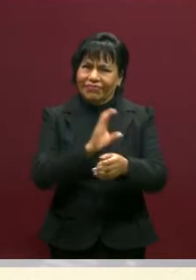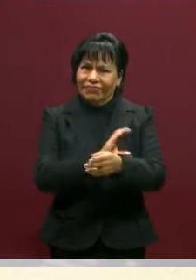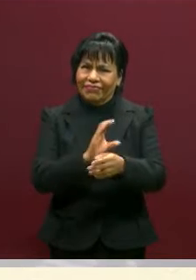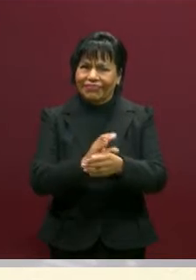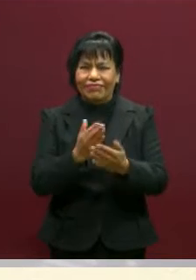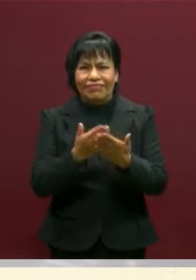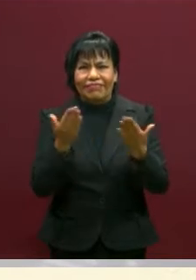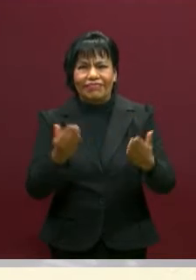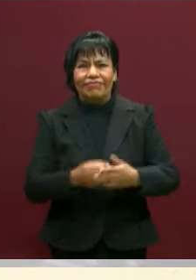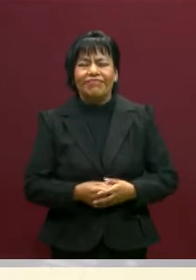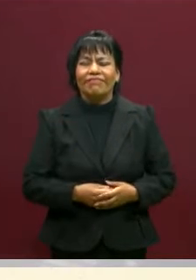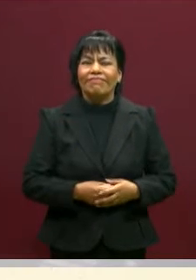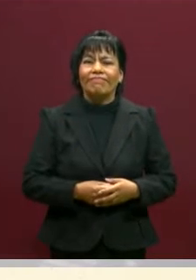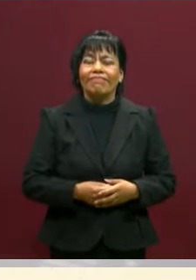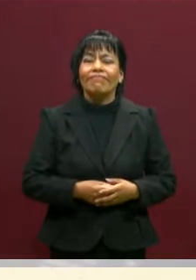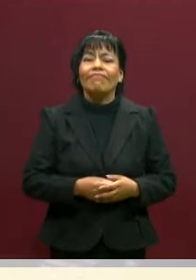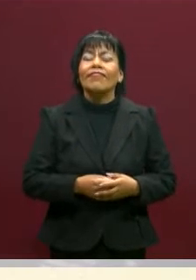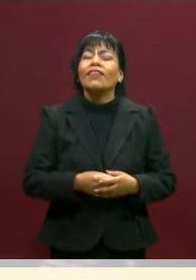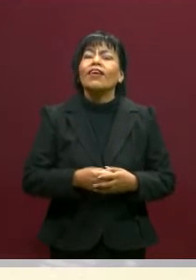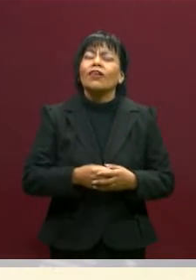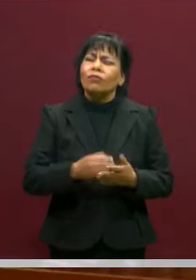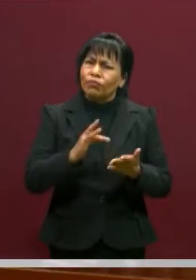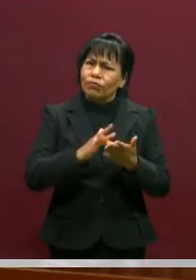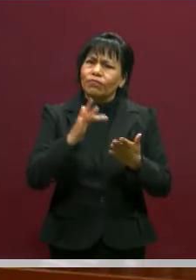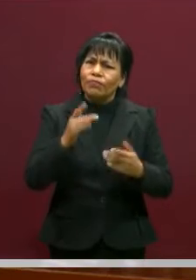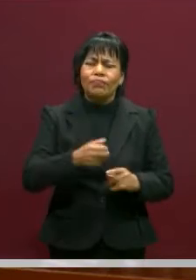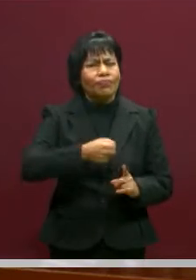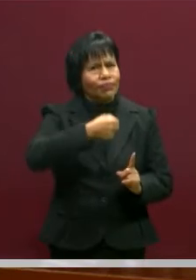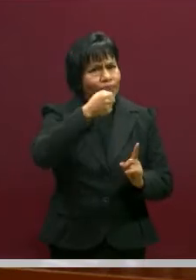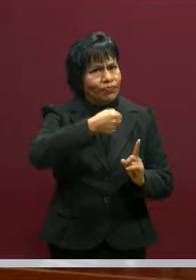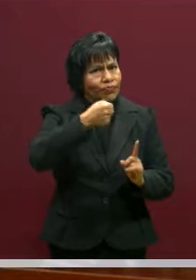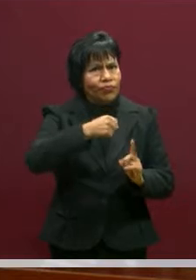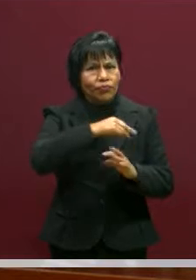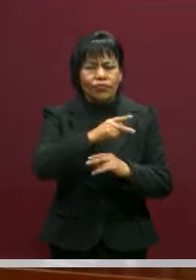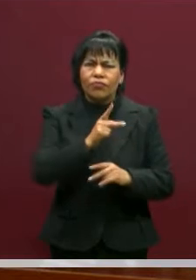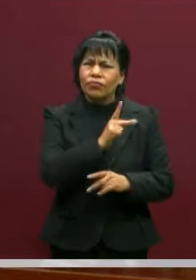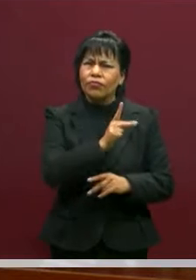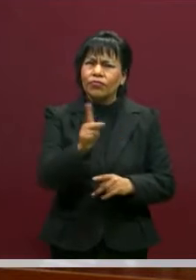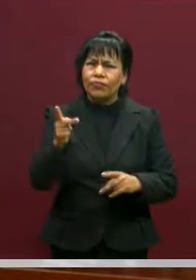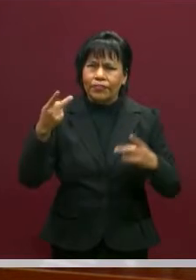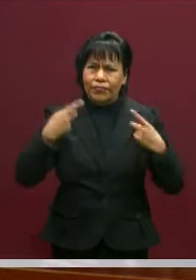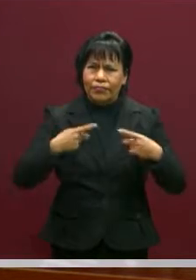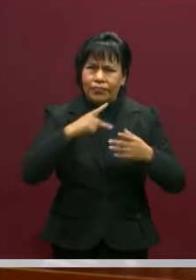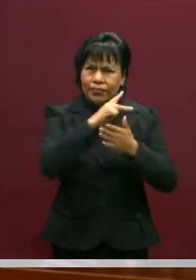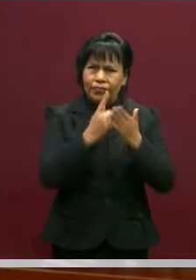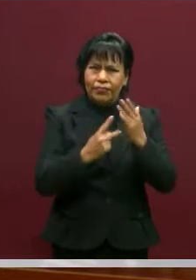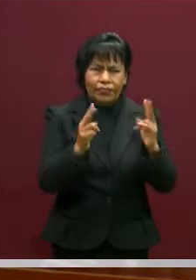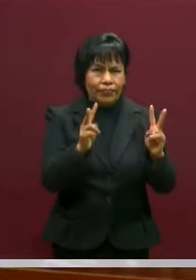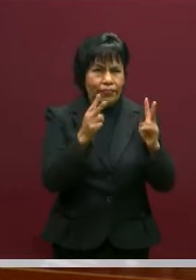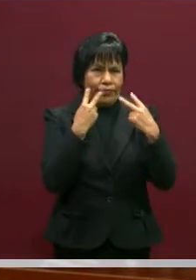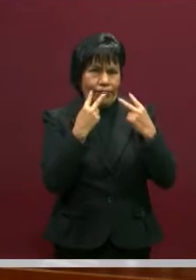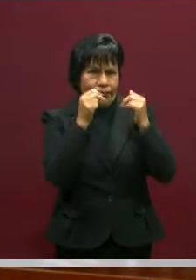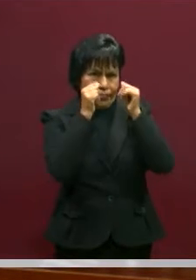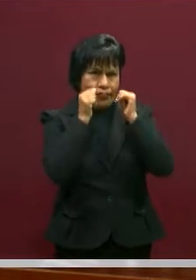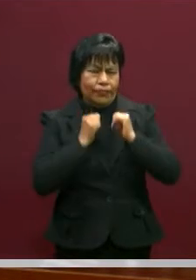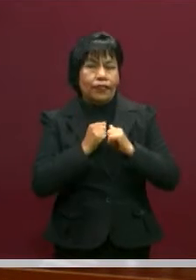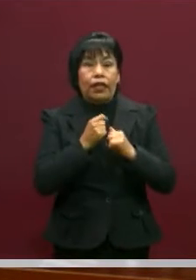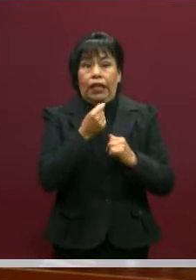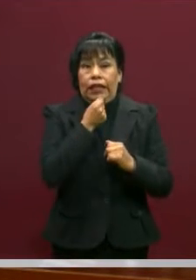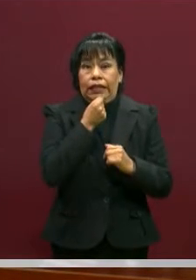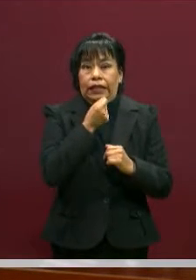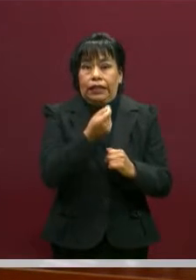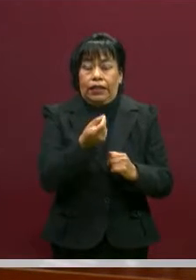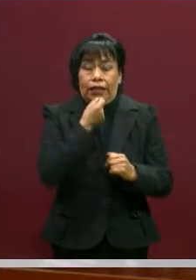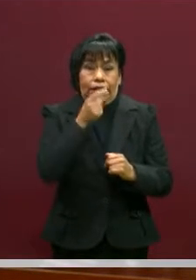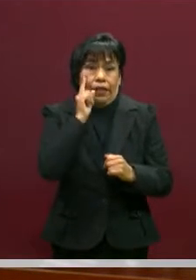tardes. Saludo también con gran afecto a todas las personas que nos siguen en este programa. Creo que hay niñas y niños que